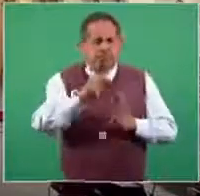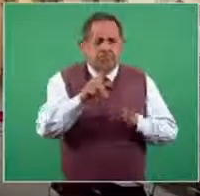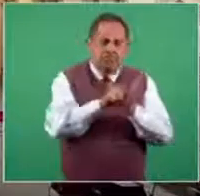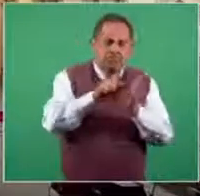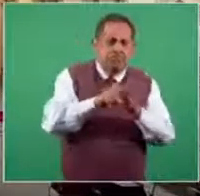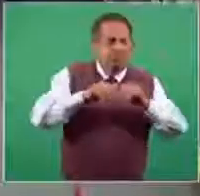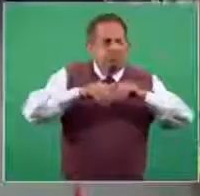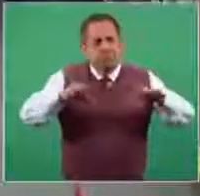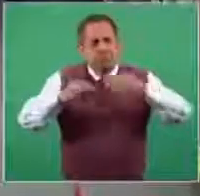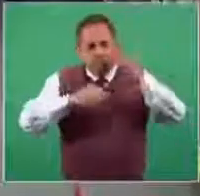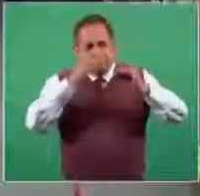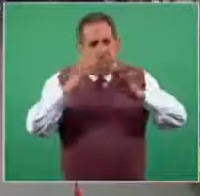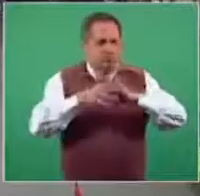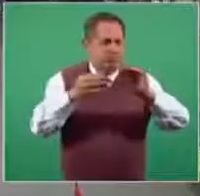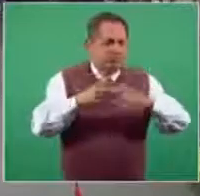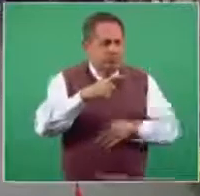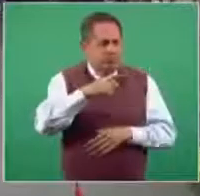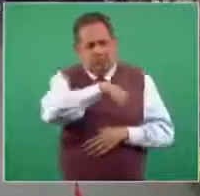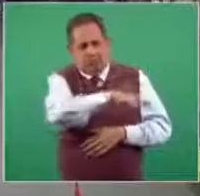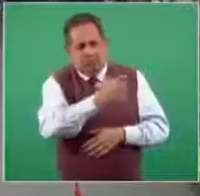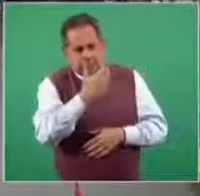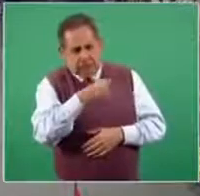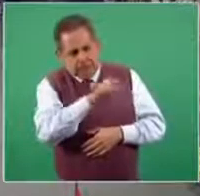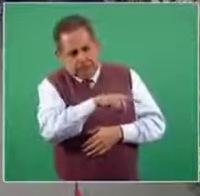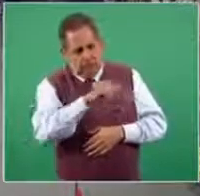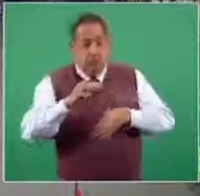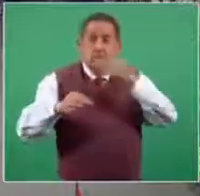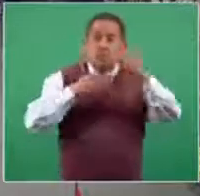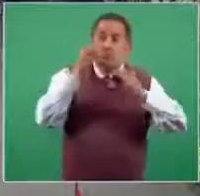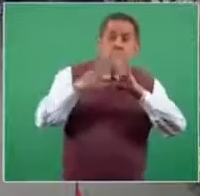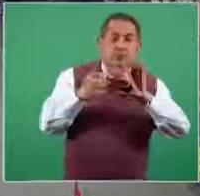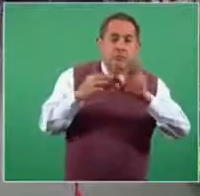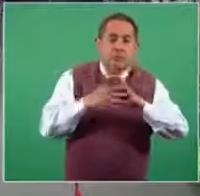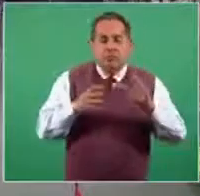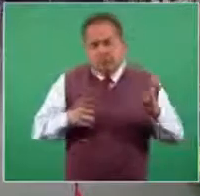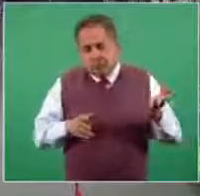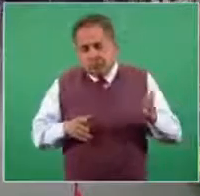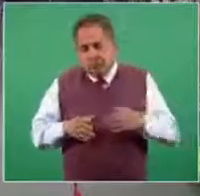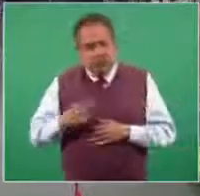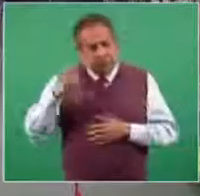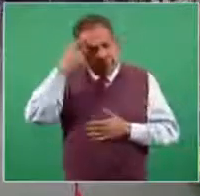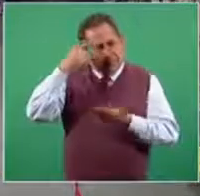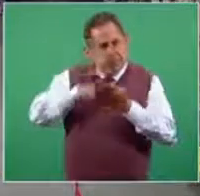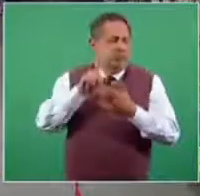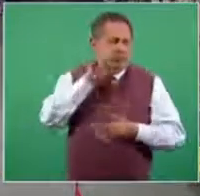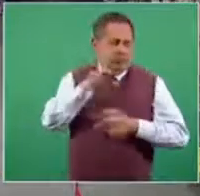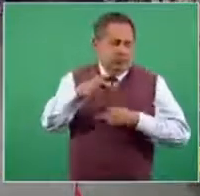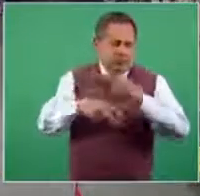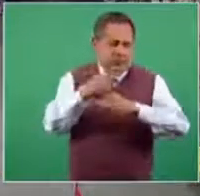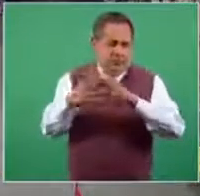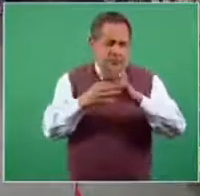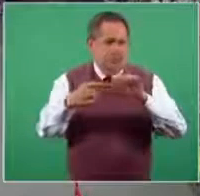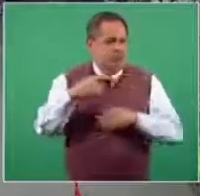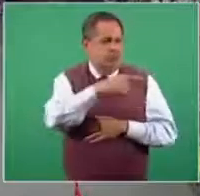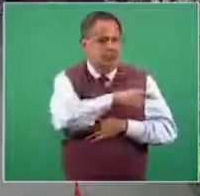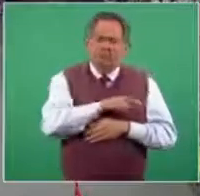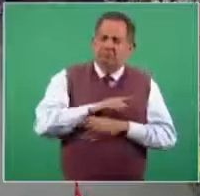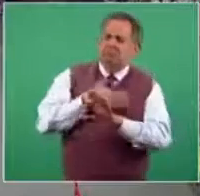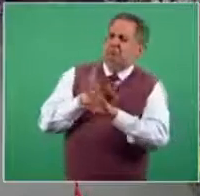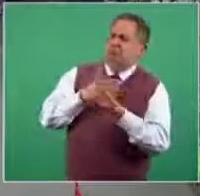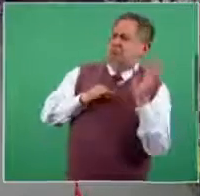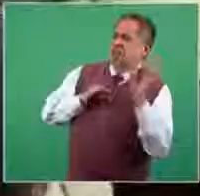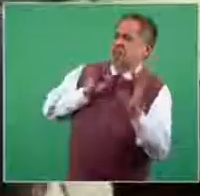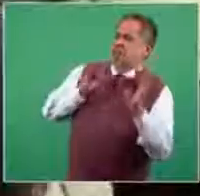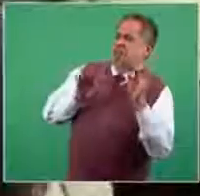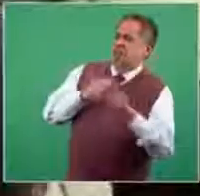comunicación, los medios de comunicación tradicionales han estado generando y eso, yo creo que mañana lo van a tocar también, el ataque certero o